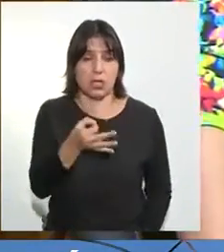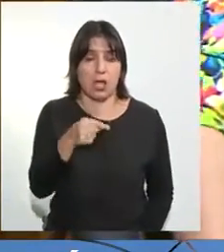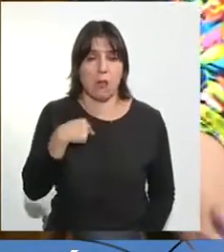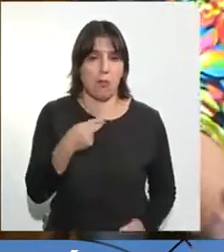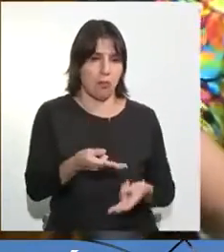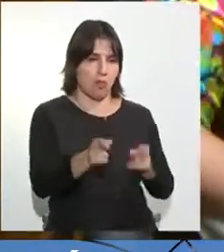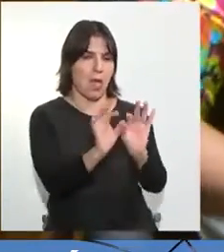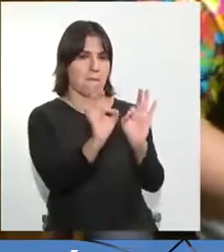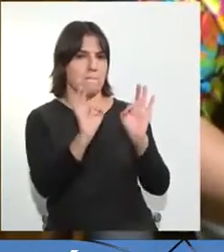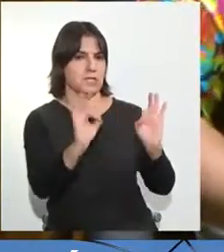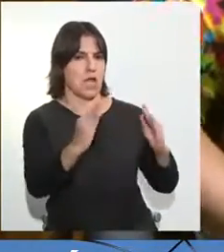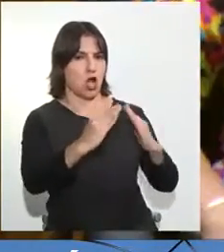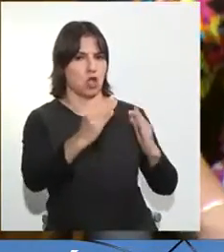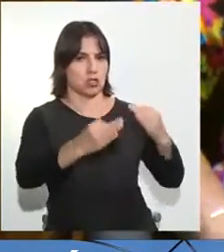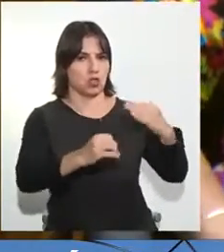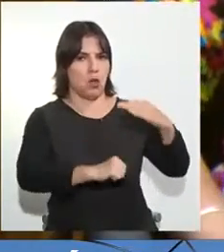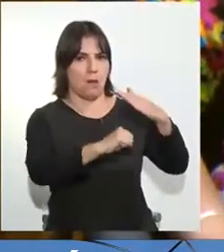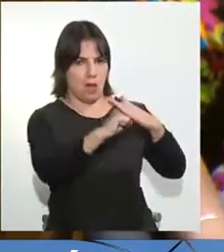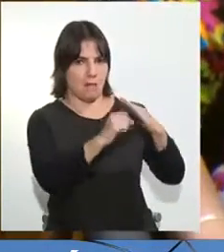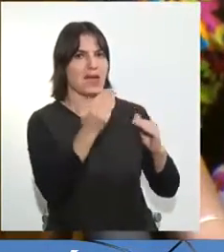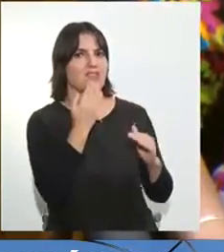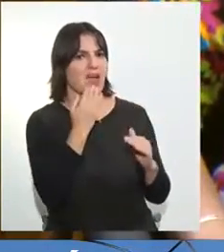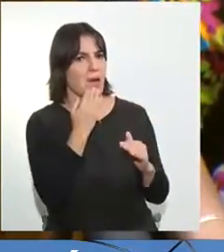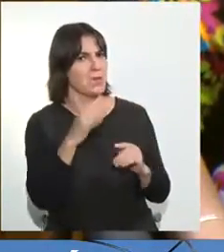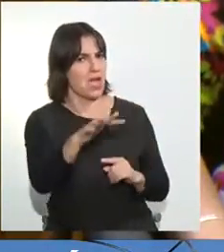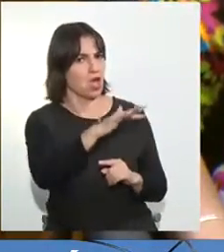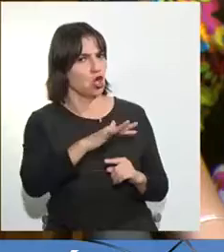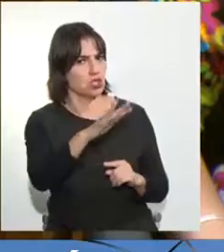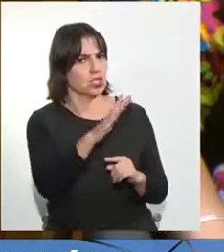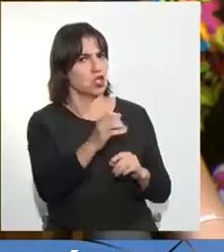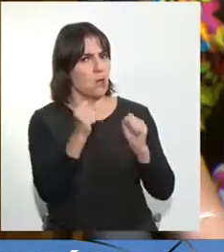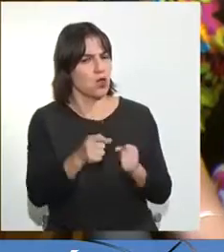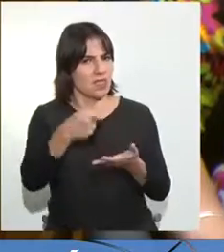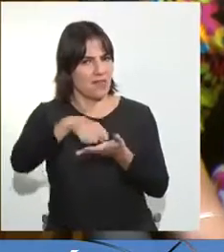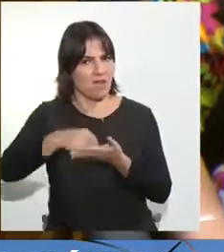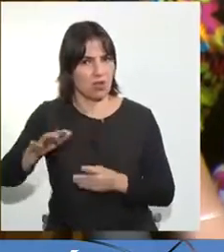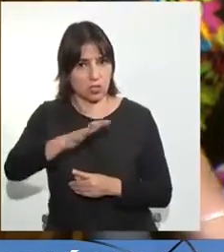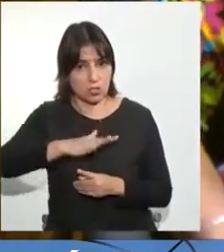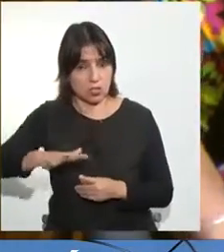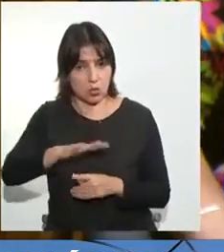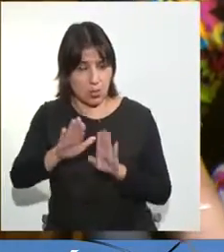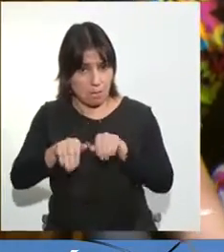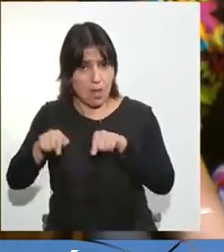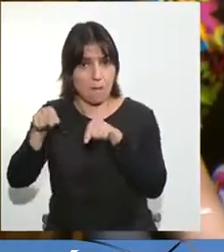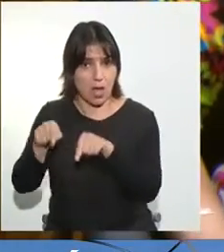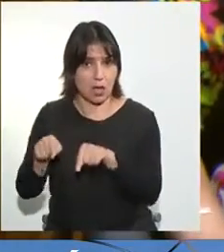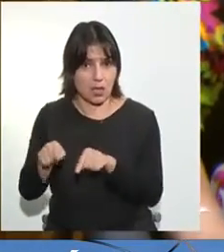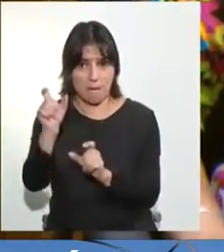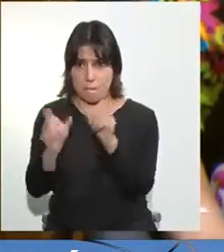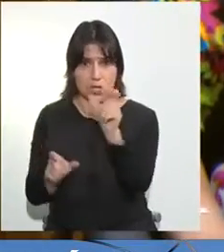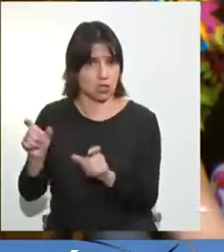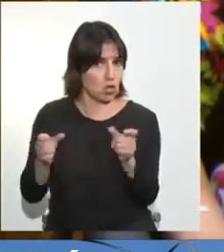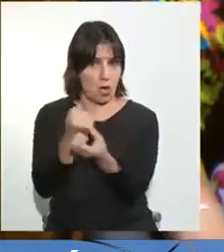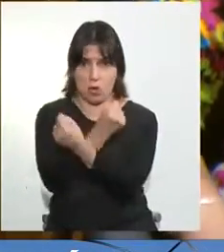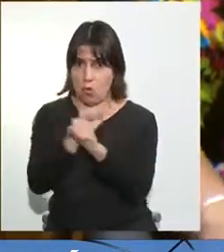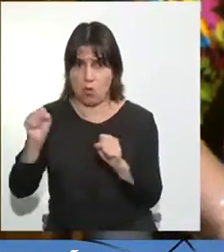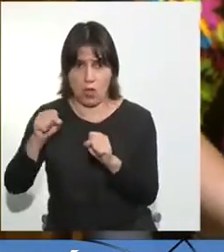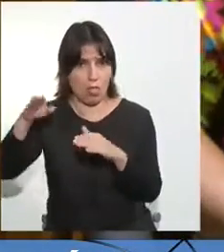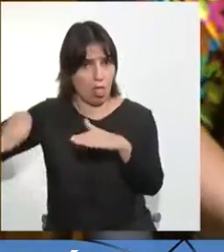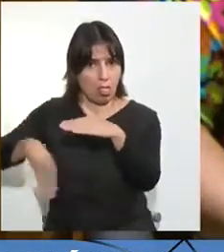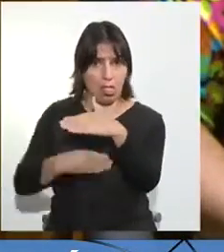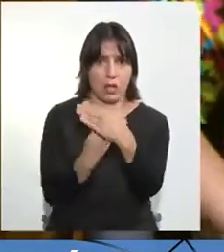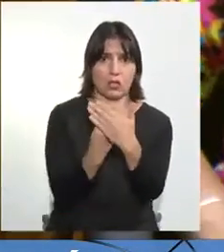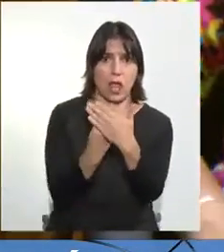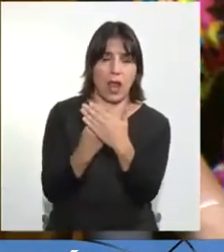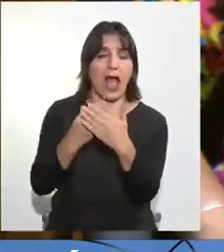yo esperaría que también tuvieran condiciones para evaluar situaciones como esta. La gente que no tiene por qué estar en la cárcel, porque no representa un peligro para la